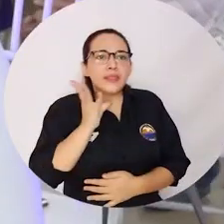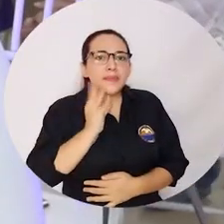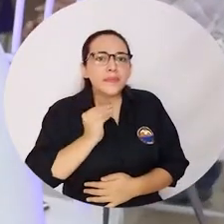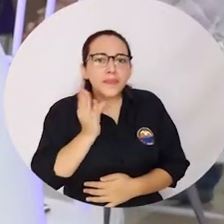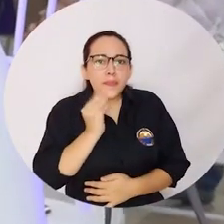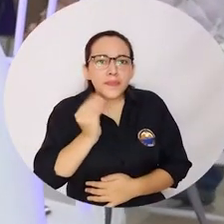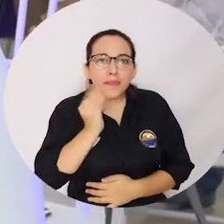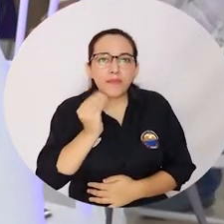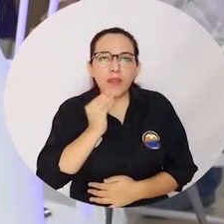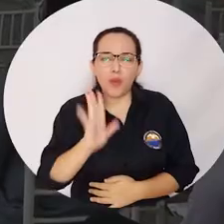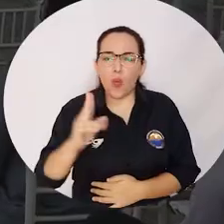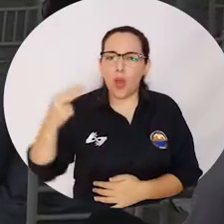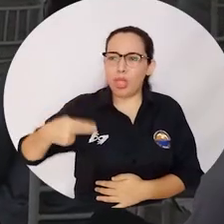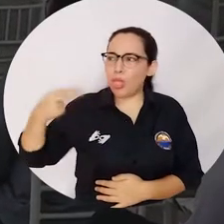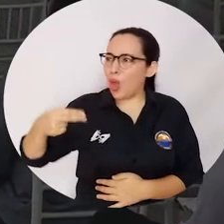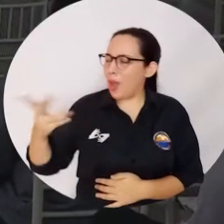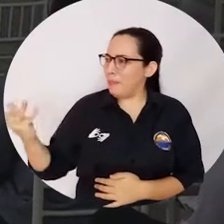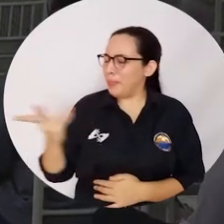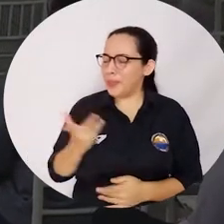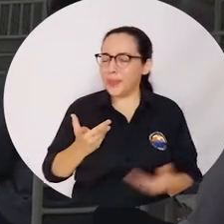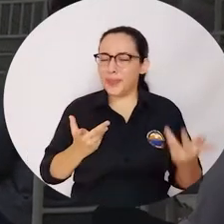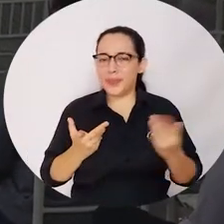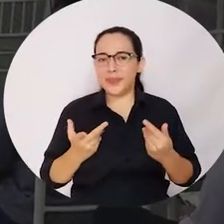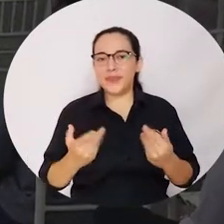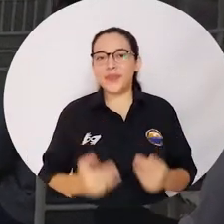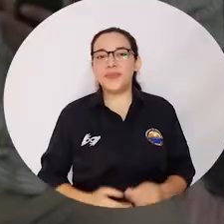y de muchas historias.